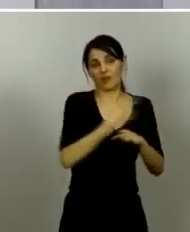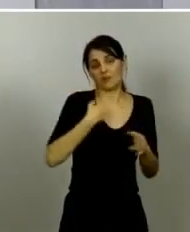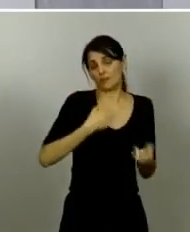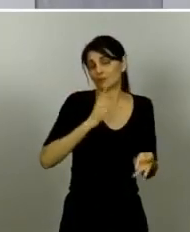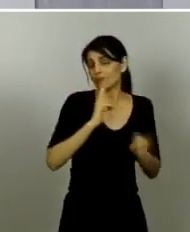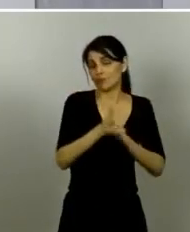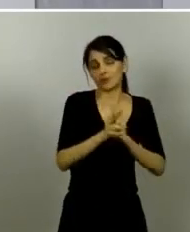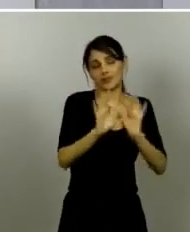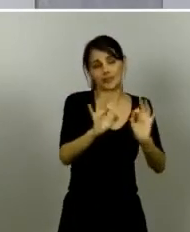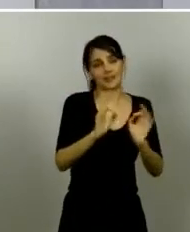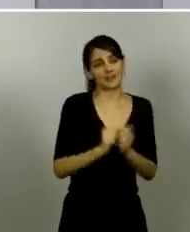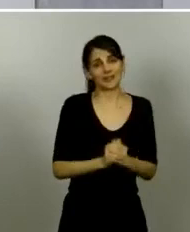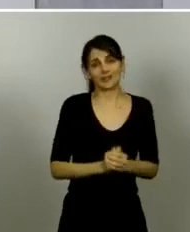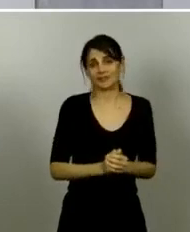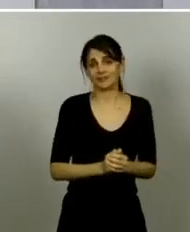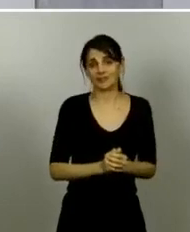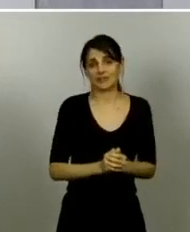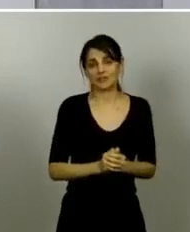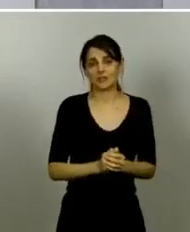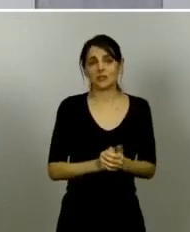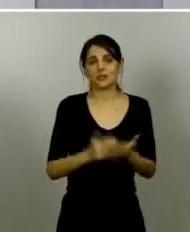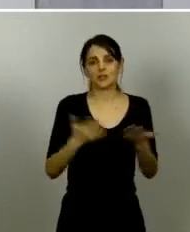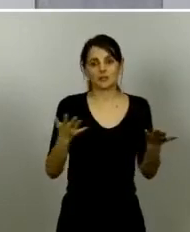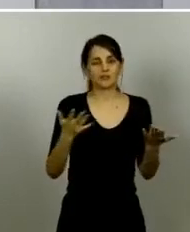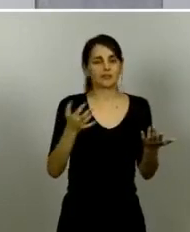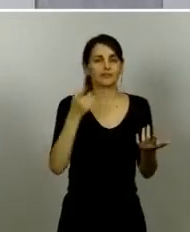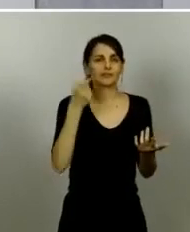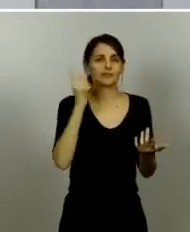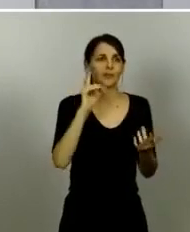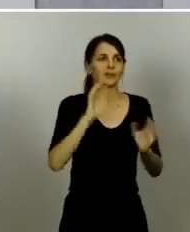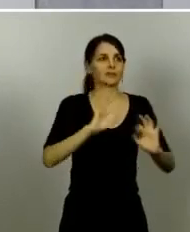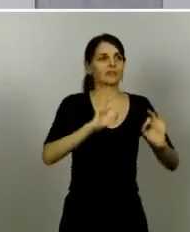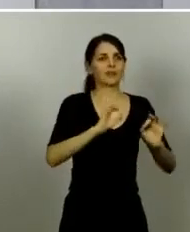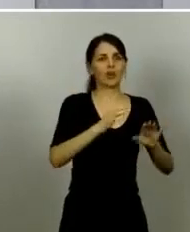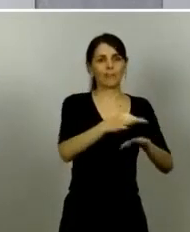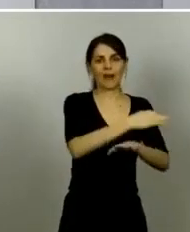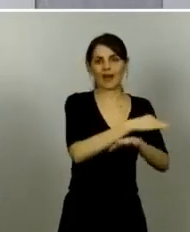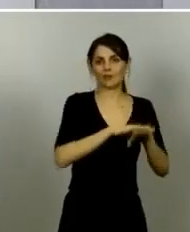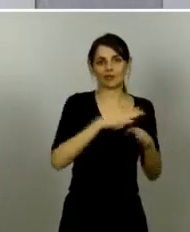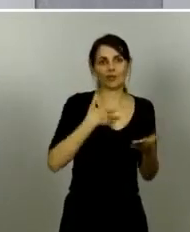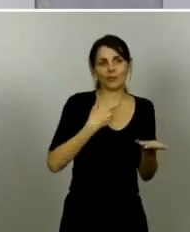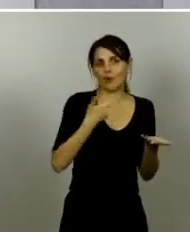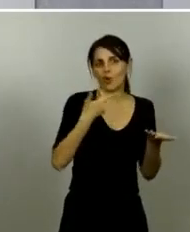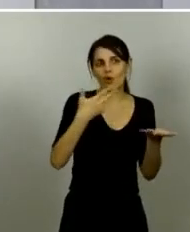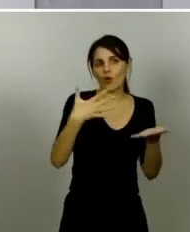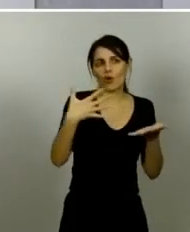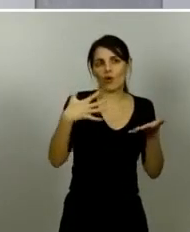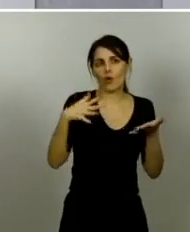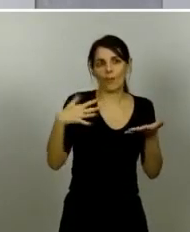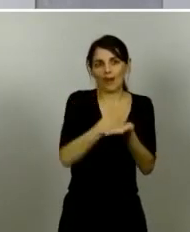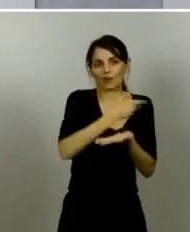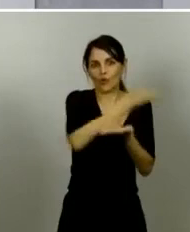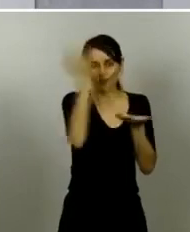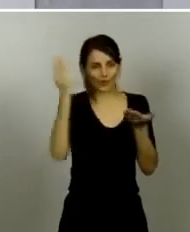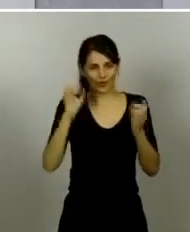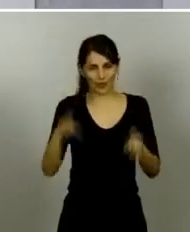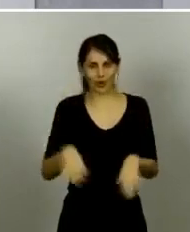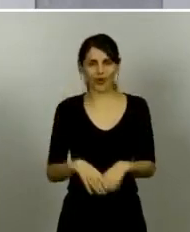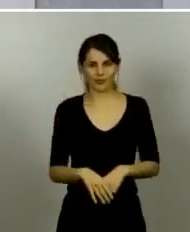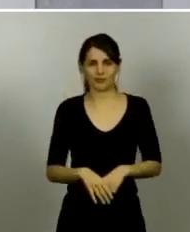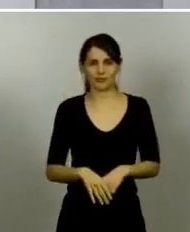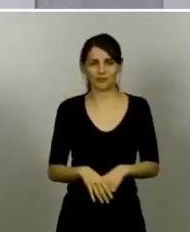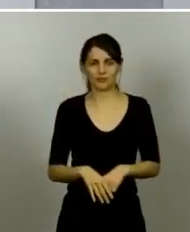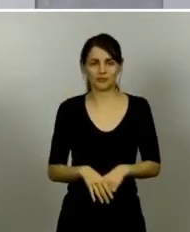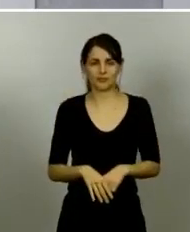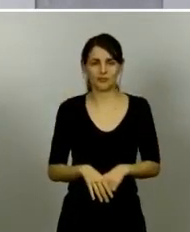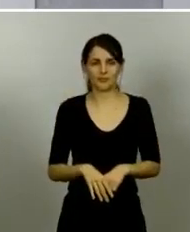que además se aplican en el conjunto de todas las unidades territoriales de nuestro país en relación a la prórroga del